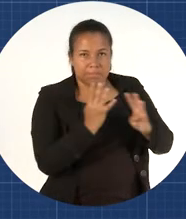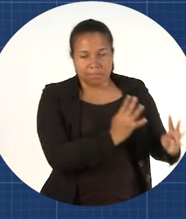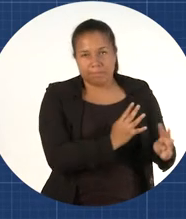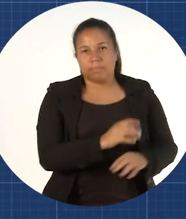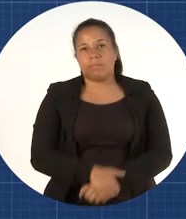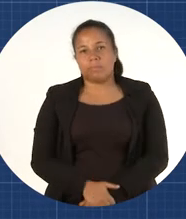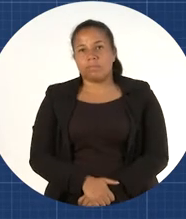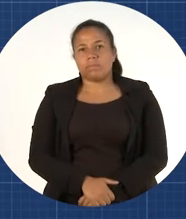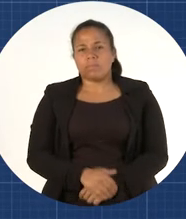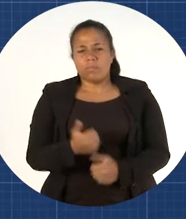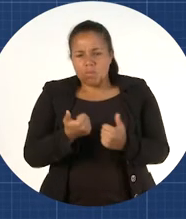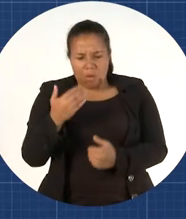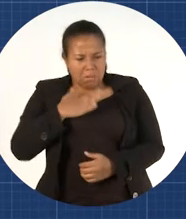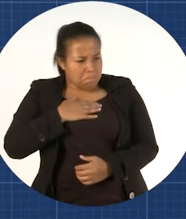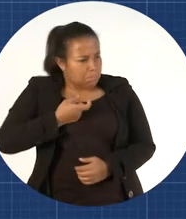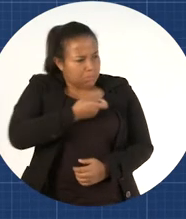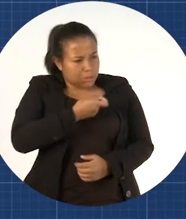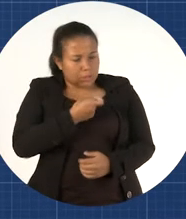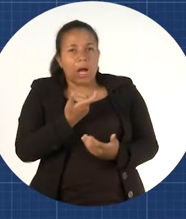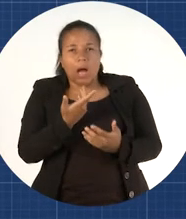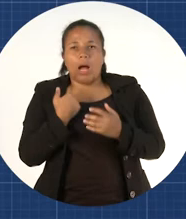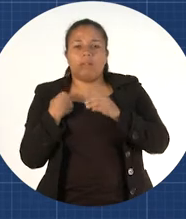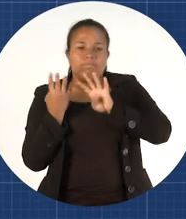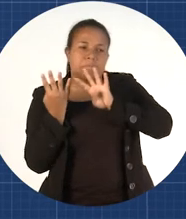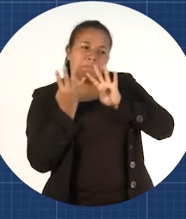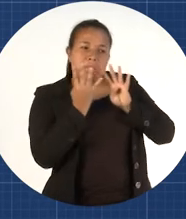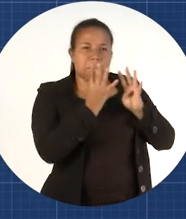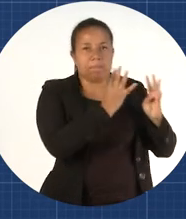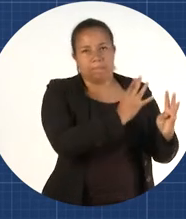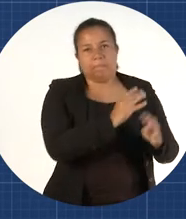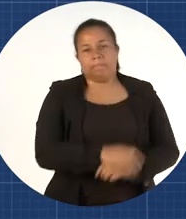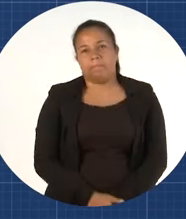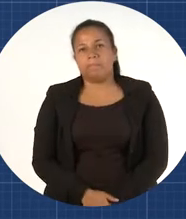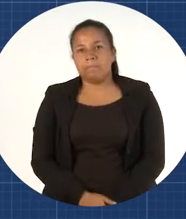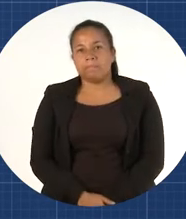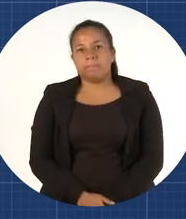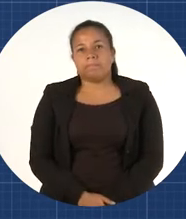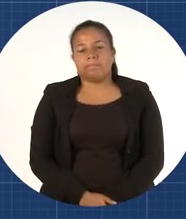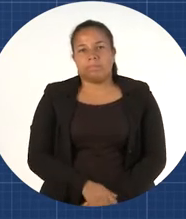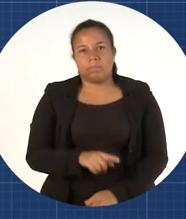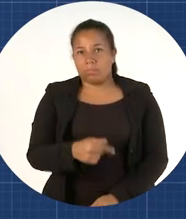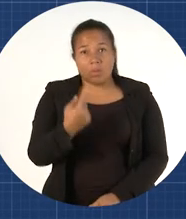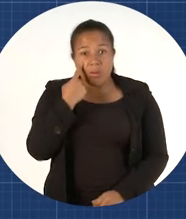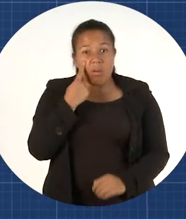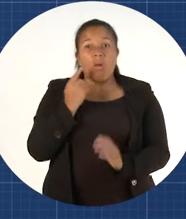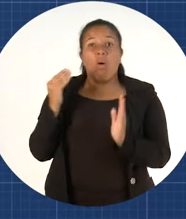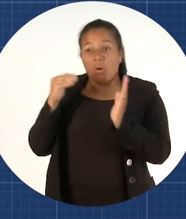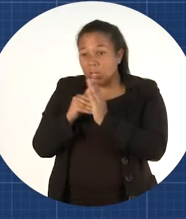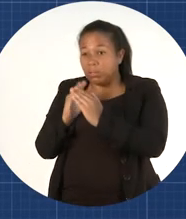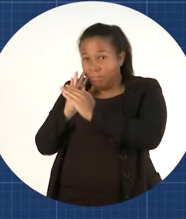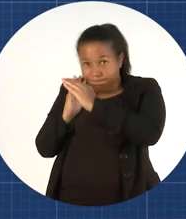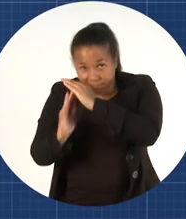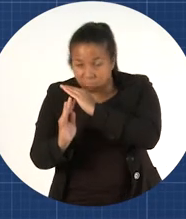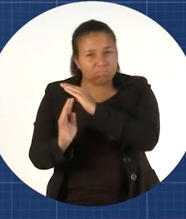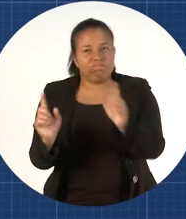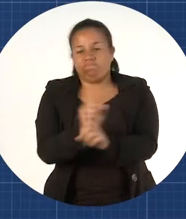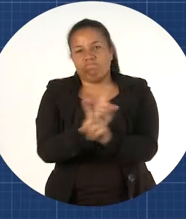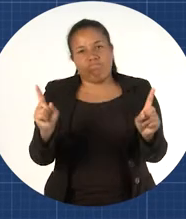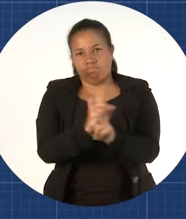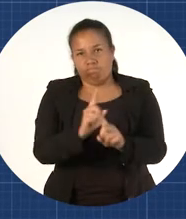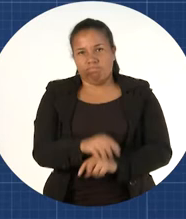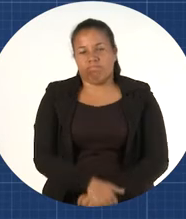ubique la más cercana a usted y evacúe por allí no intente reingresar por ningún motivo